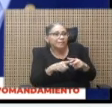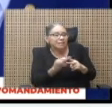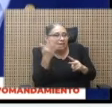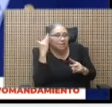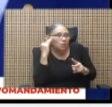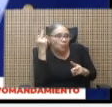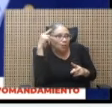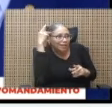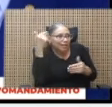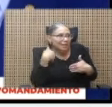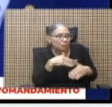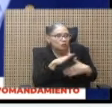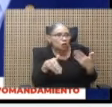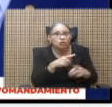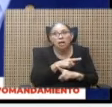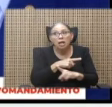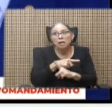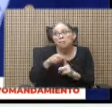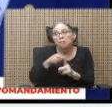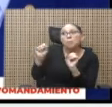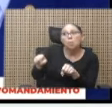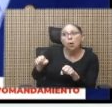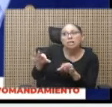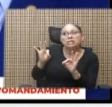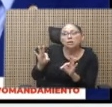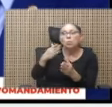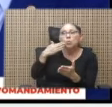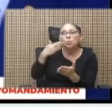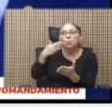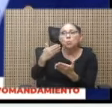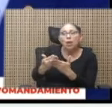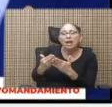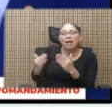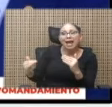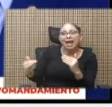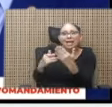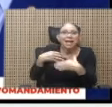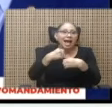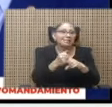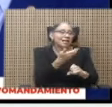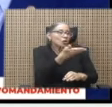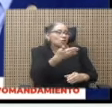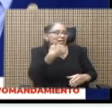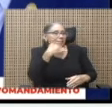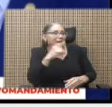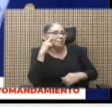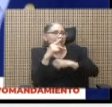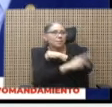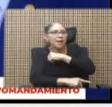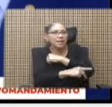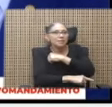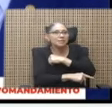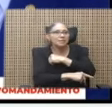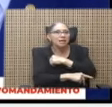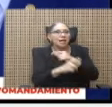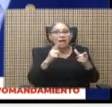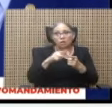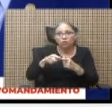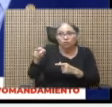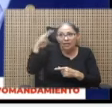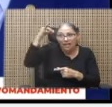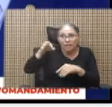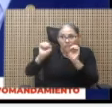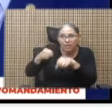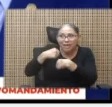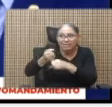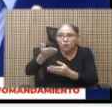no, pero ella puede ser muy buena técnicamente y hacer cosas muy malas para el país. ¿Usted cree que hecho cosas muy malas para el